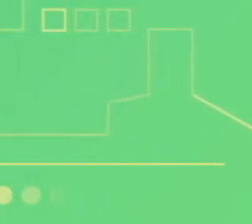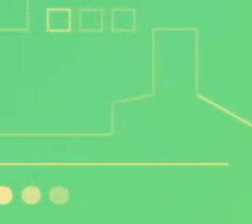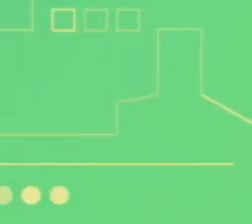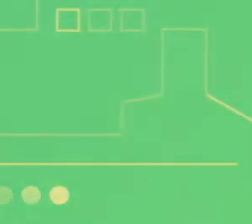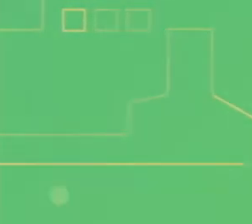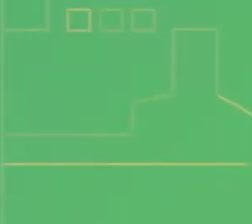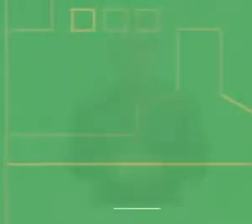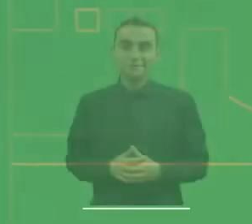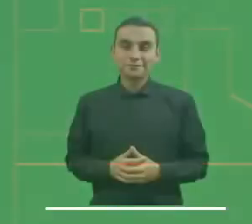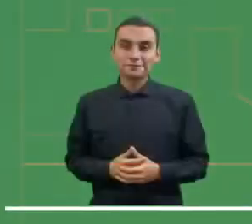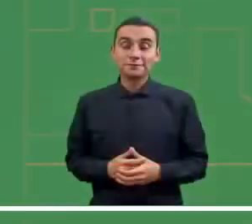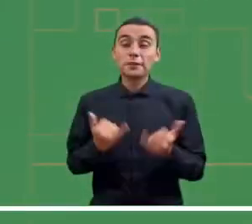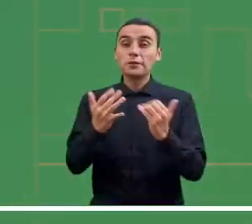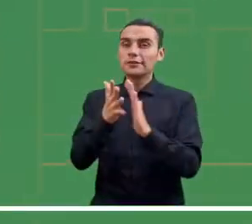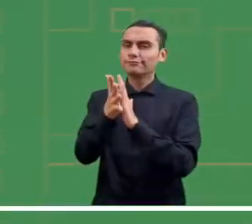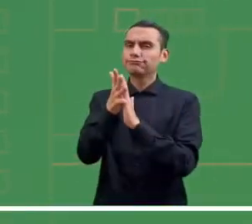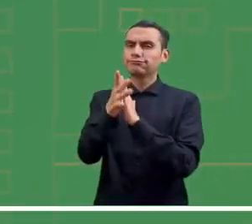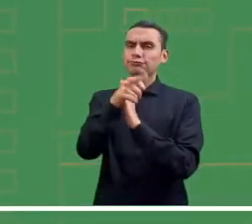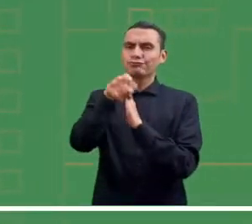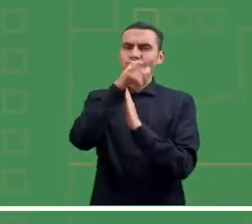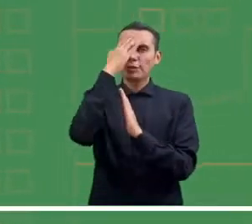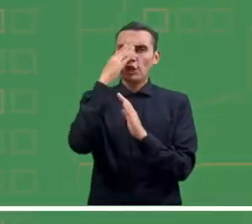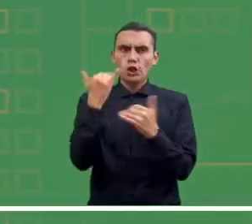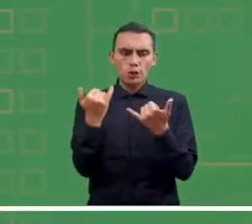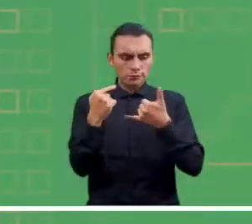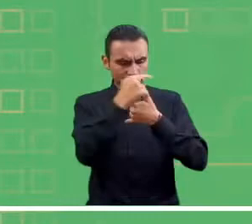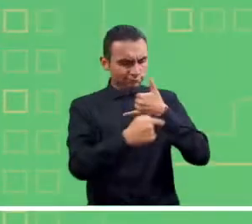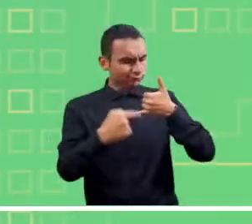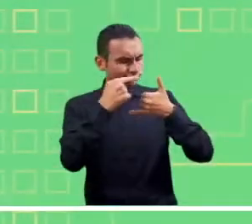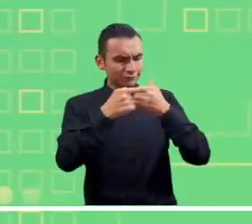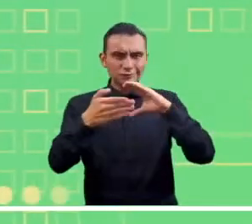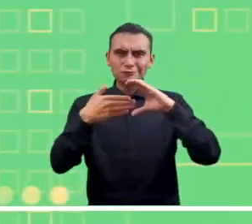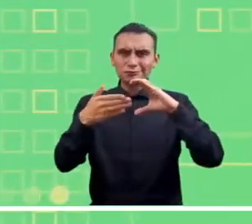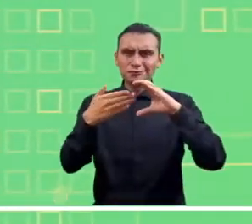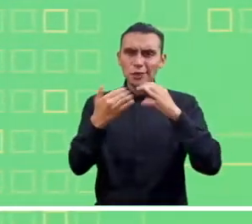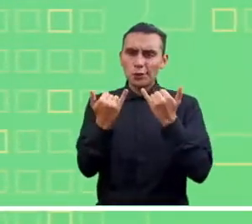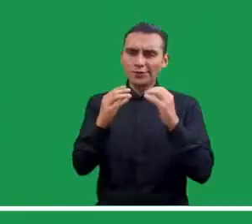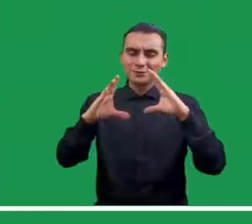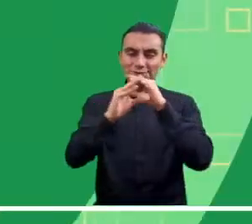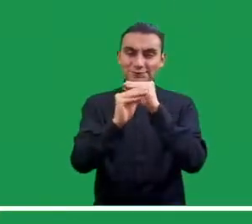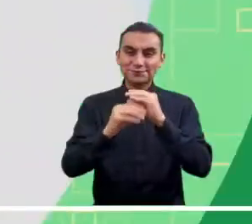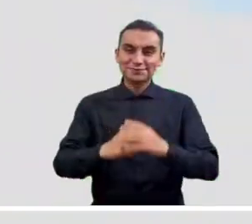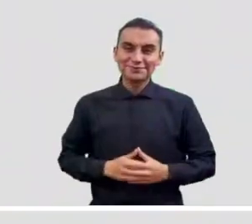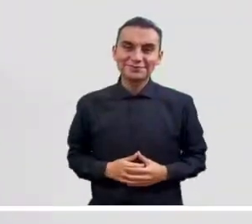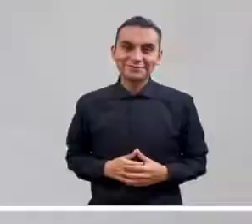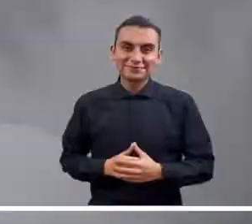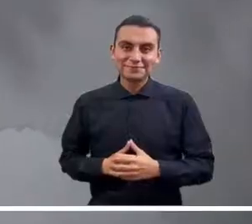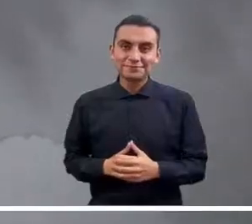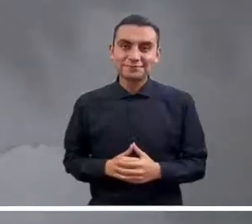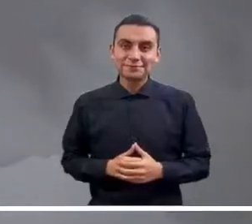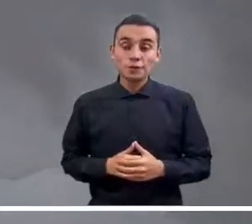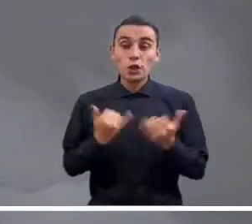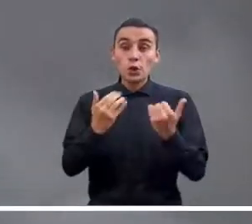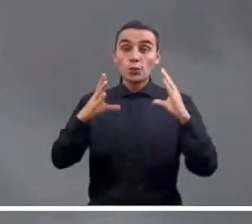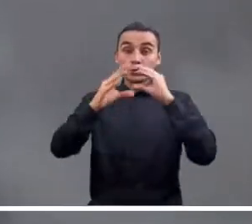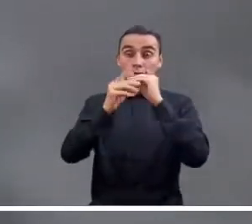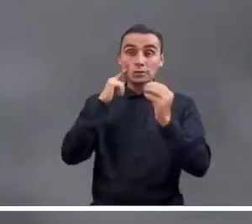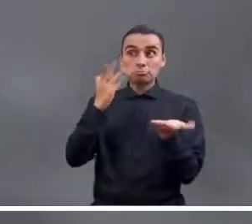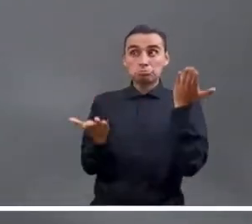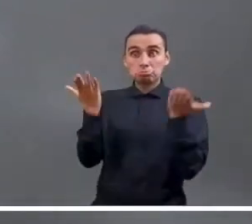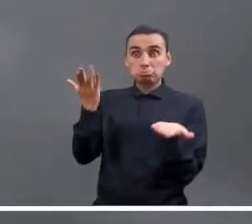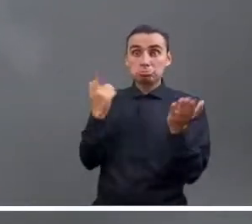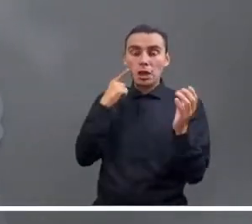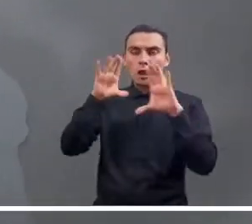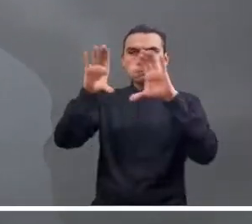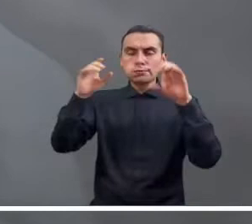A continuación, los invitamos a conocer las condiciones meteorológicas para la noche de hoy. Una noche entre ligera y parcialmente nublada